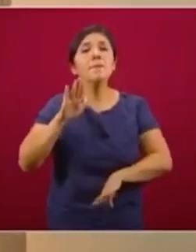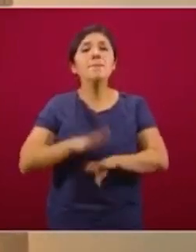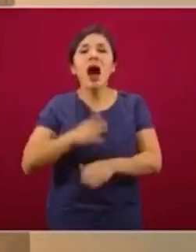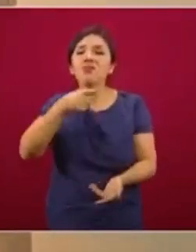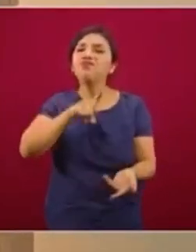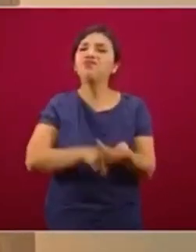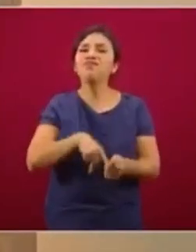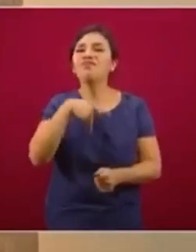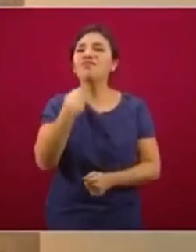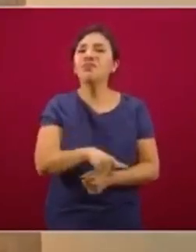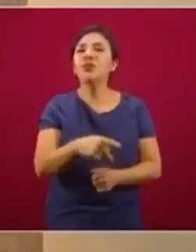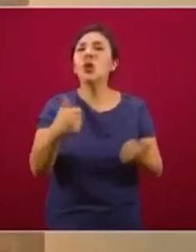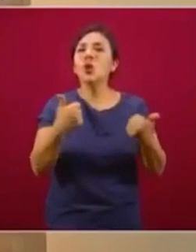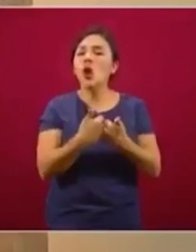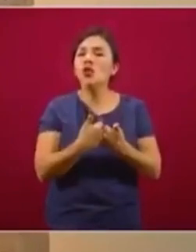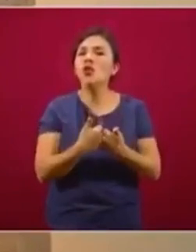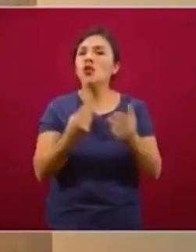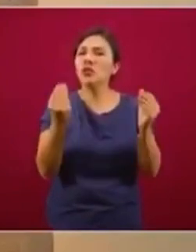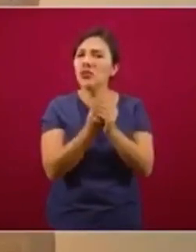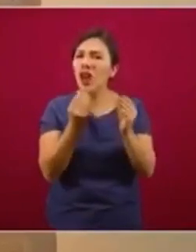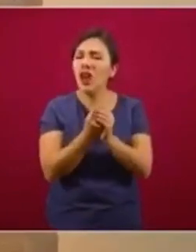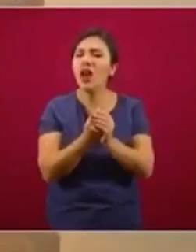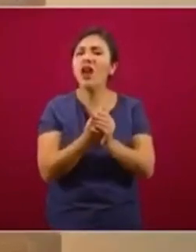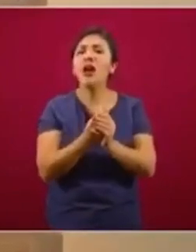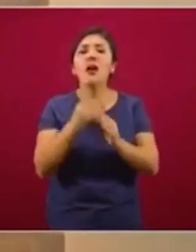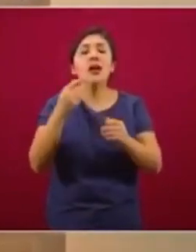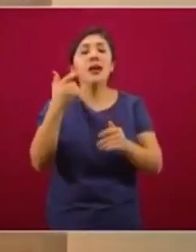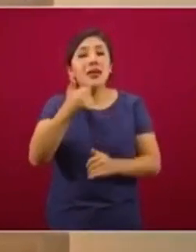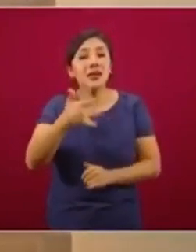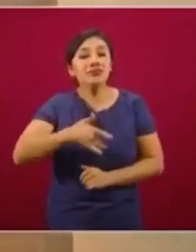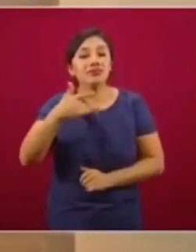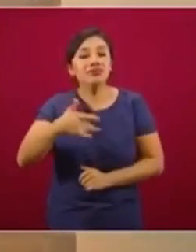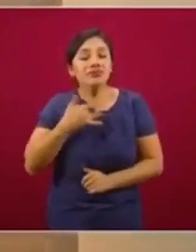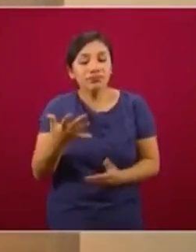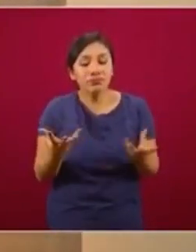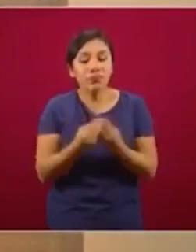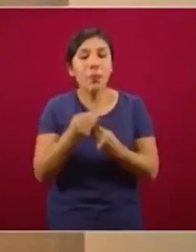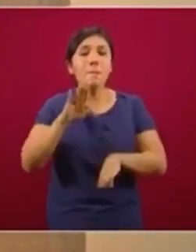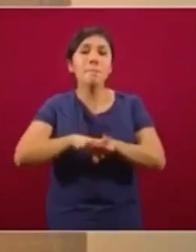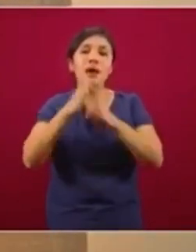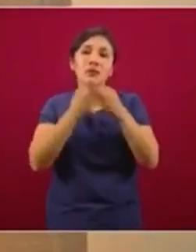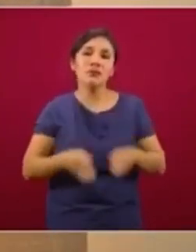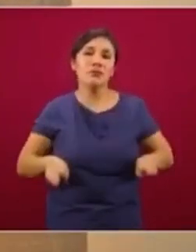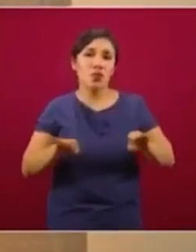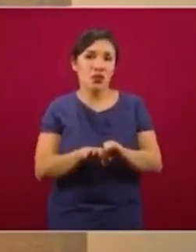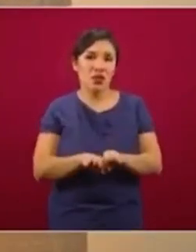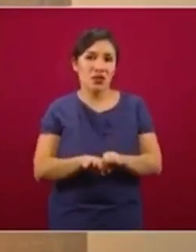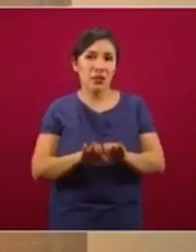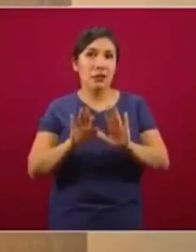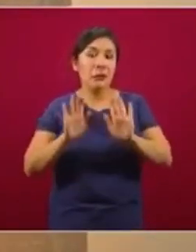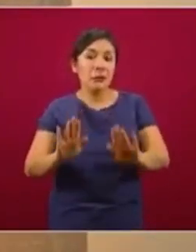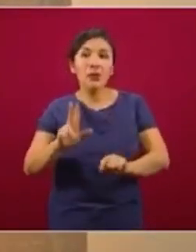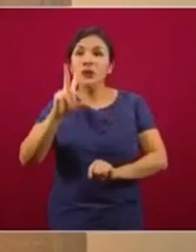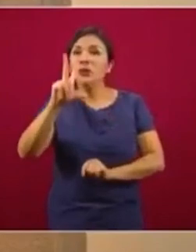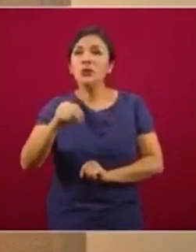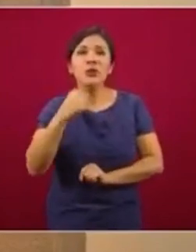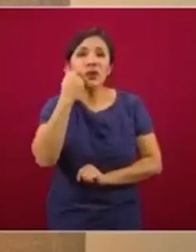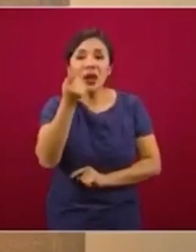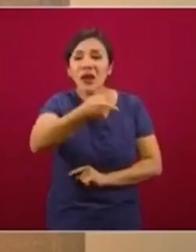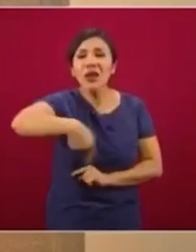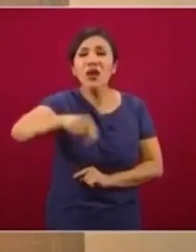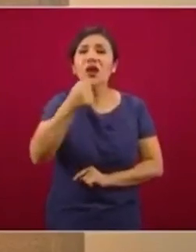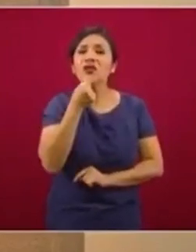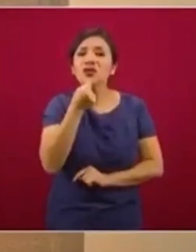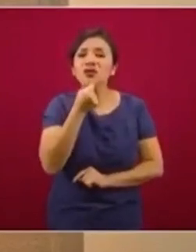pedagógico y socioemocional muy importante. Entonces, no queremos que nuestras niñas y